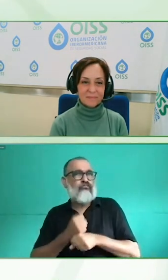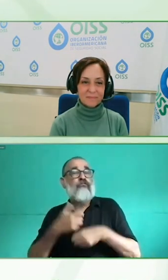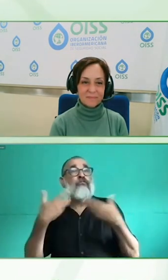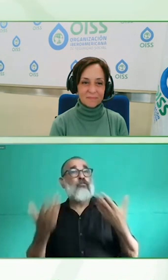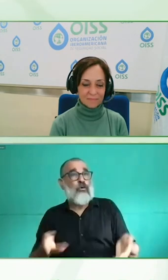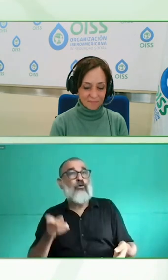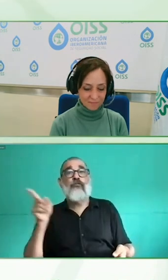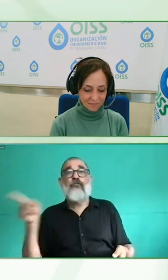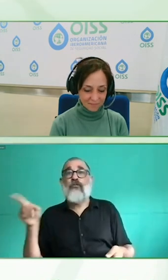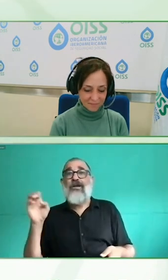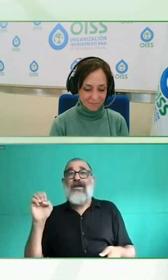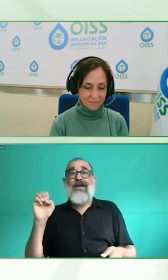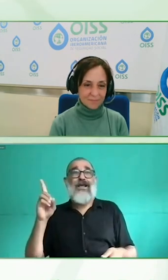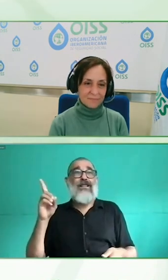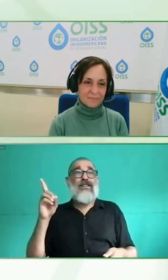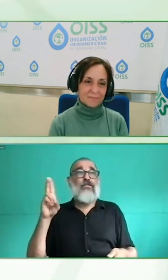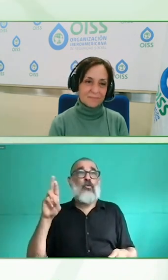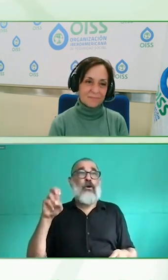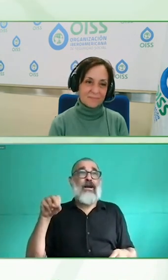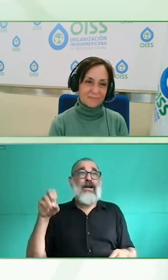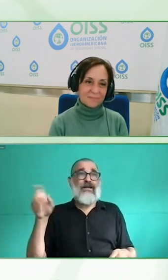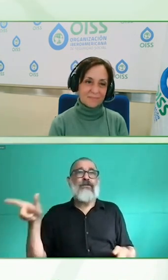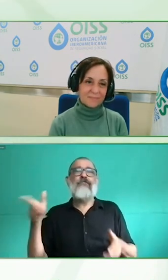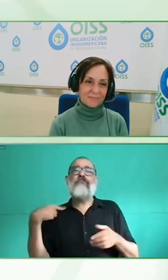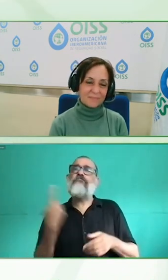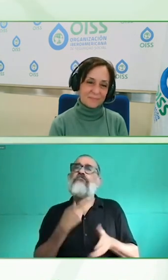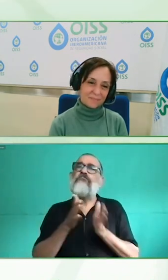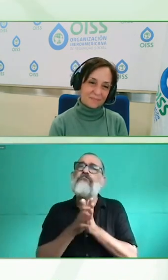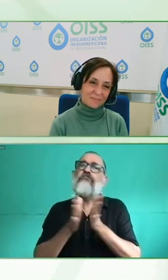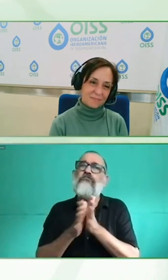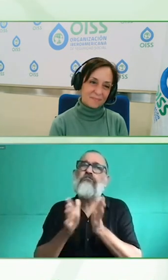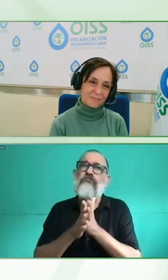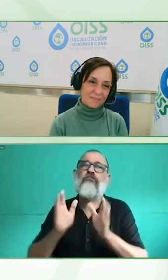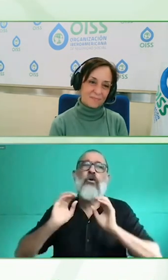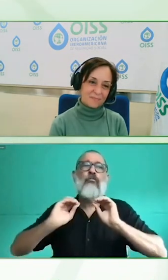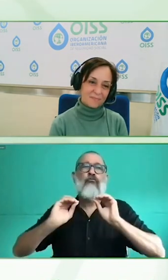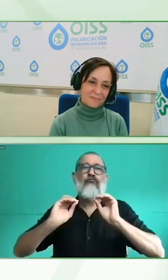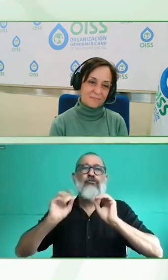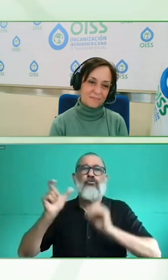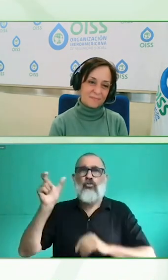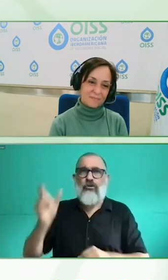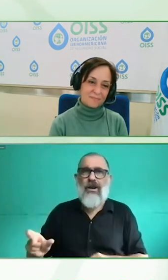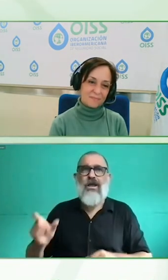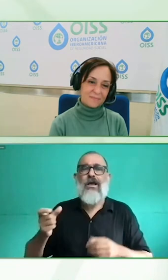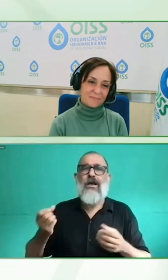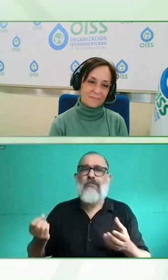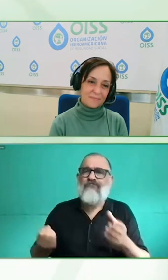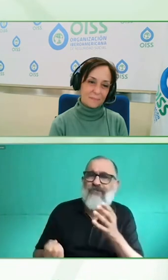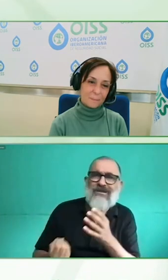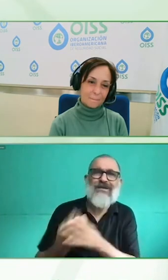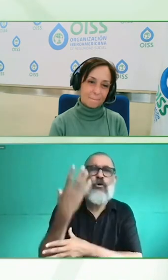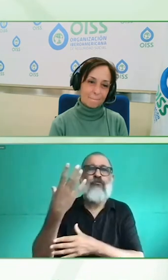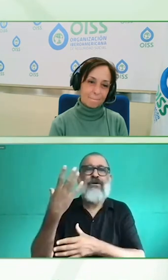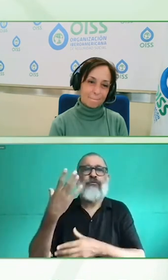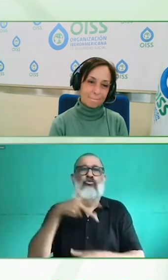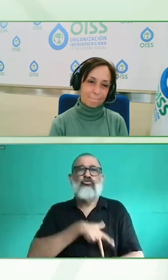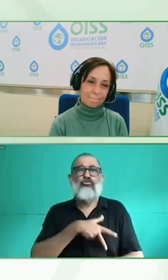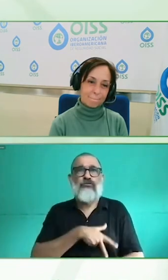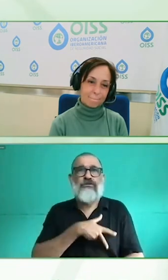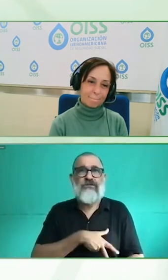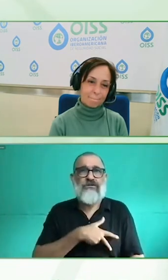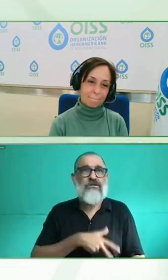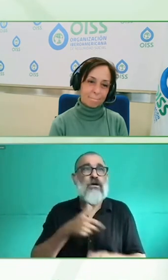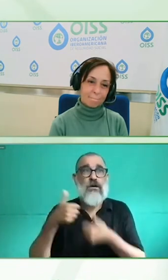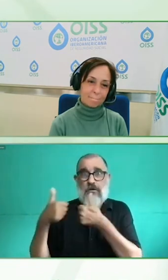lo bueno también que tenemos es que trabajamos en equipo y no hay mayor problema. Pero decías, nosotros somos diferentes. Sí, probablemente porque nosotros somos